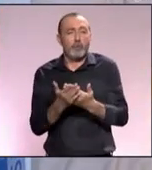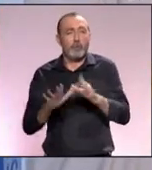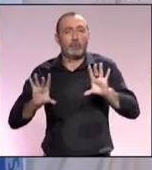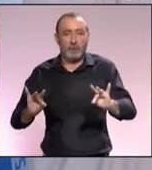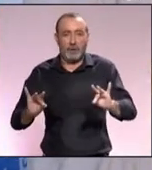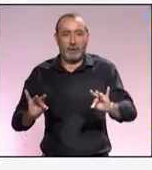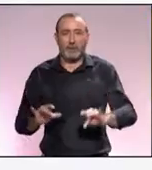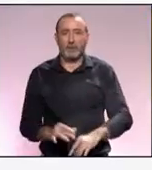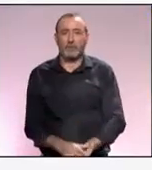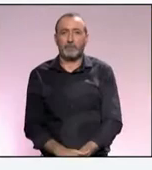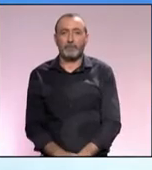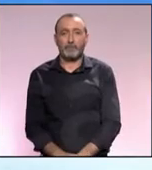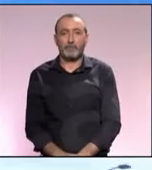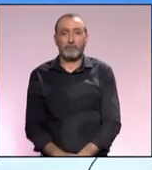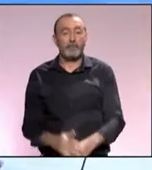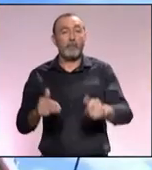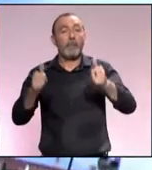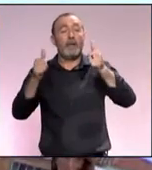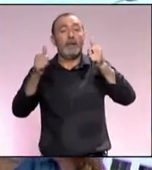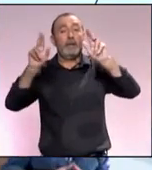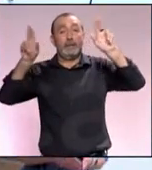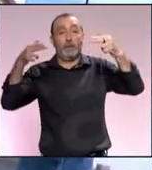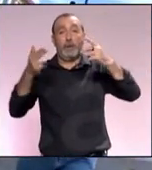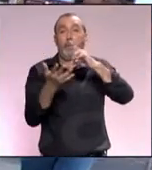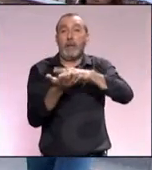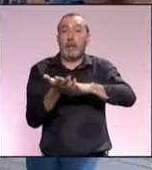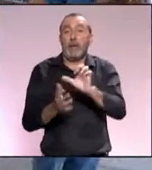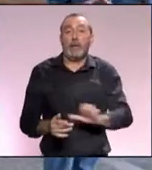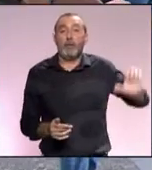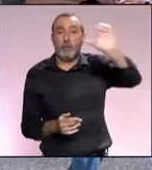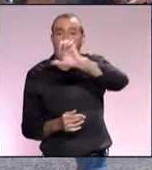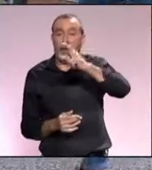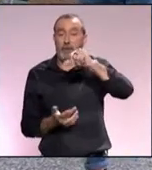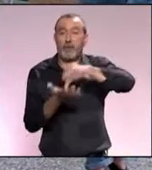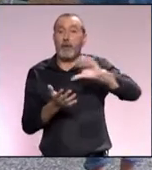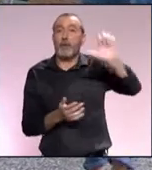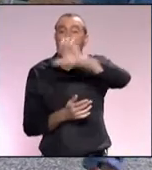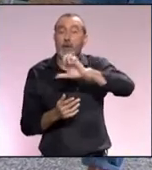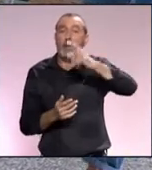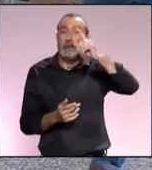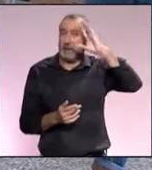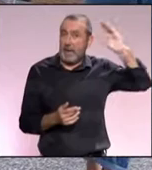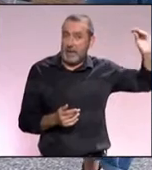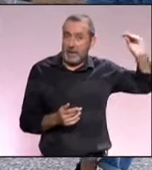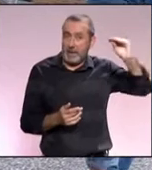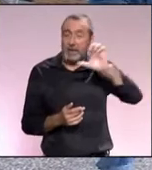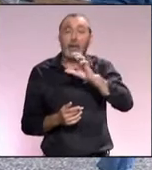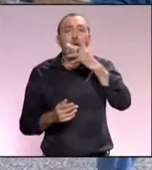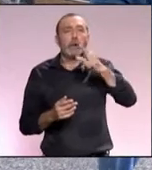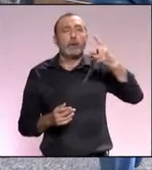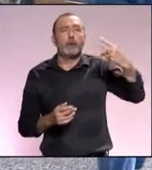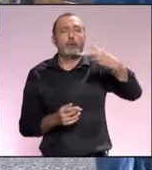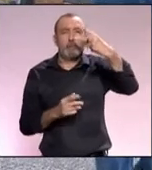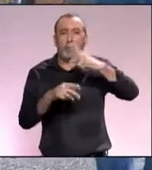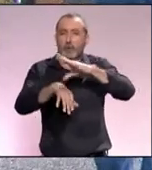de primera mano. El título Capital Europea de Turismo Inteligente Málaga lo comparte con Gotemburgo, la segunda ciudad